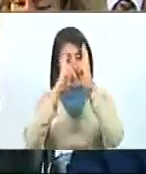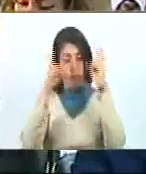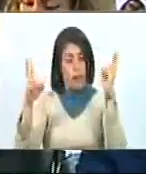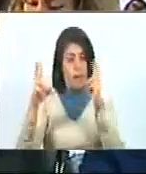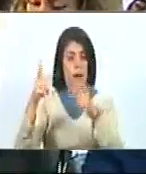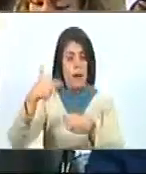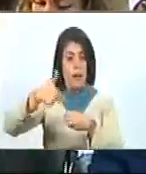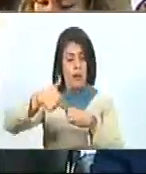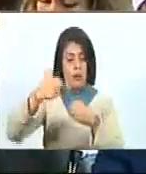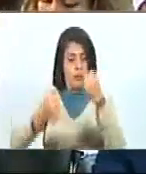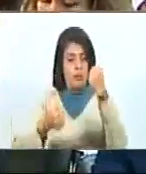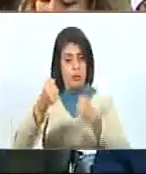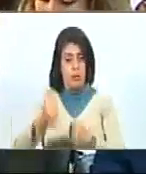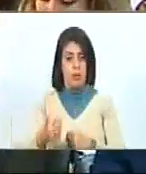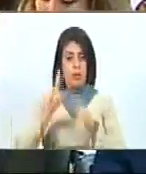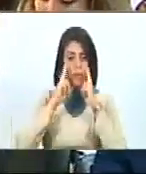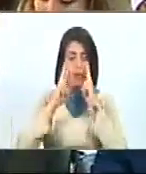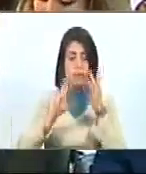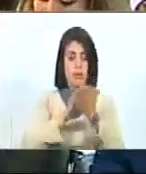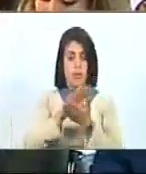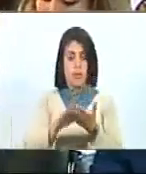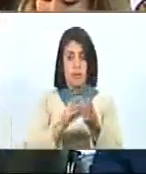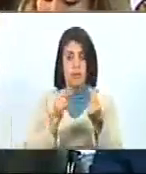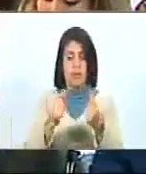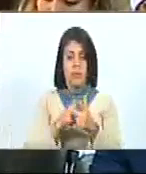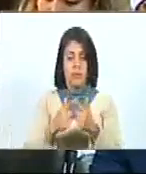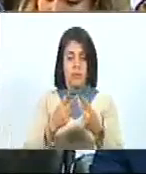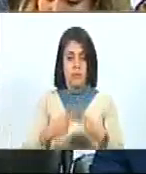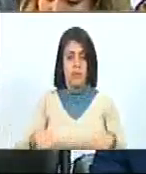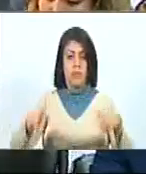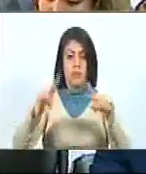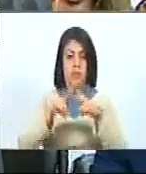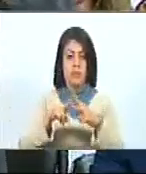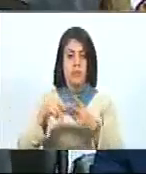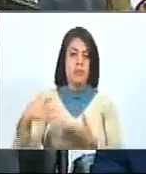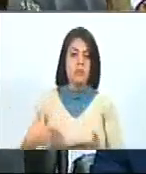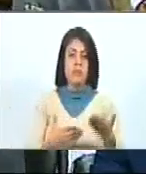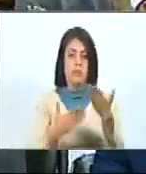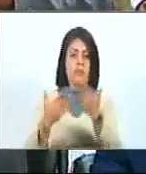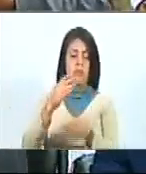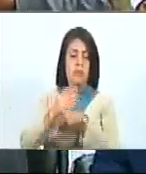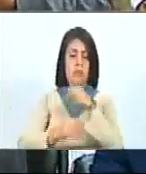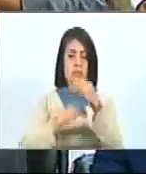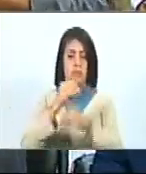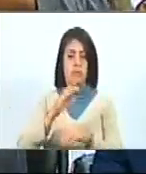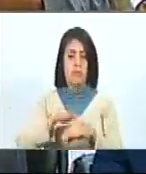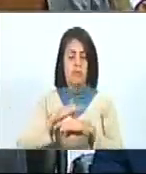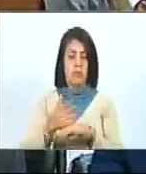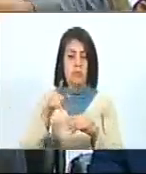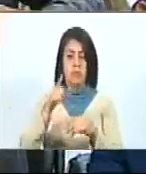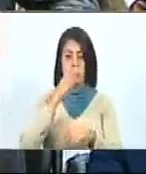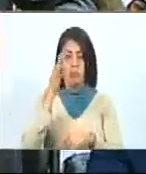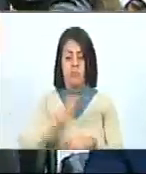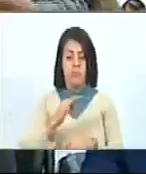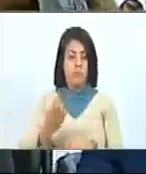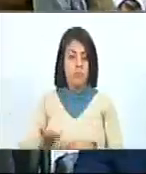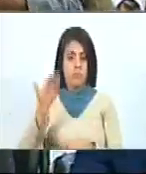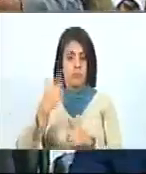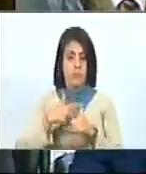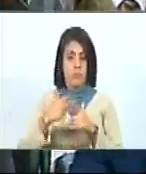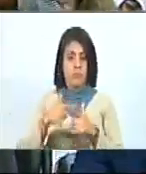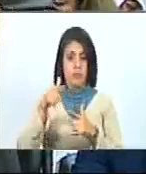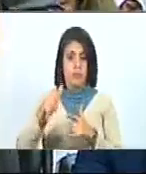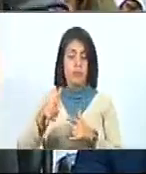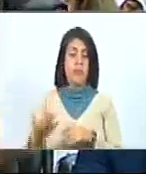particular y veamos como resolverlo y como mejorar un servicio que creo en verdad que es básico creo que es un